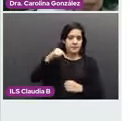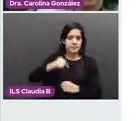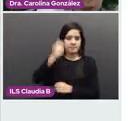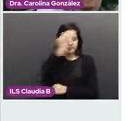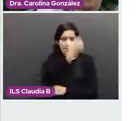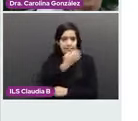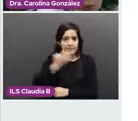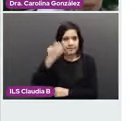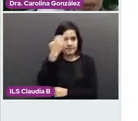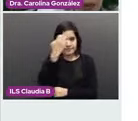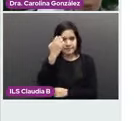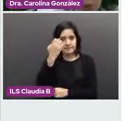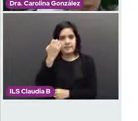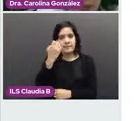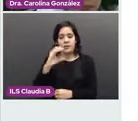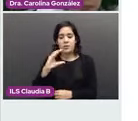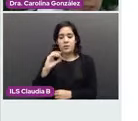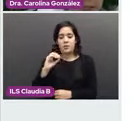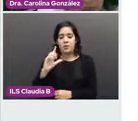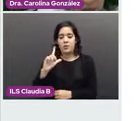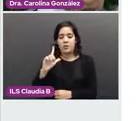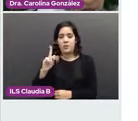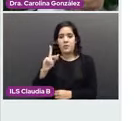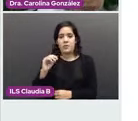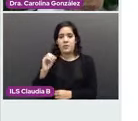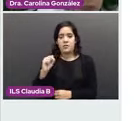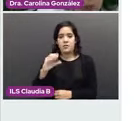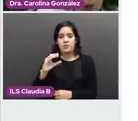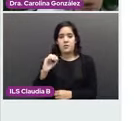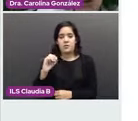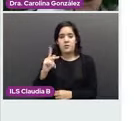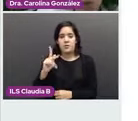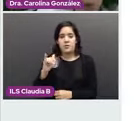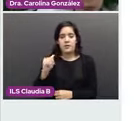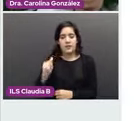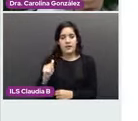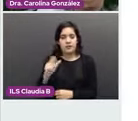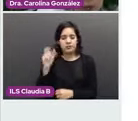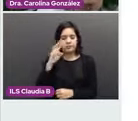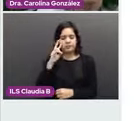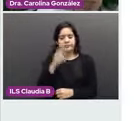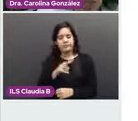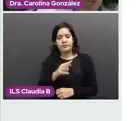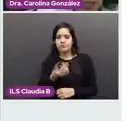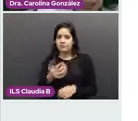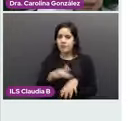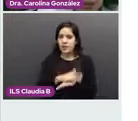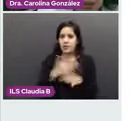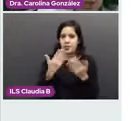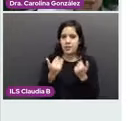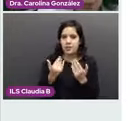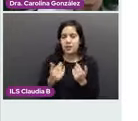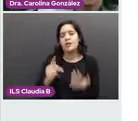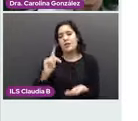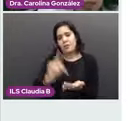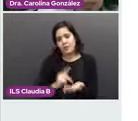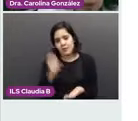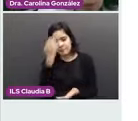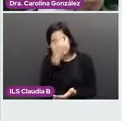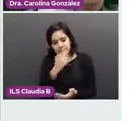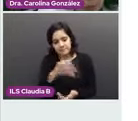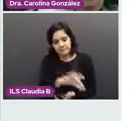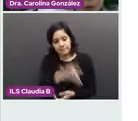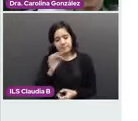En el servicio de colposcopía, aparentemente sin alteraciones, se tomó una nueva citología y esta citología reportó